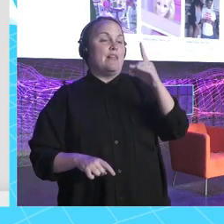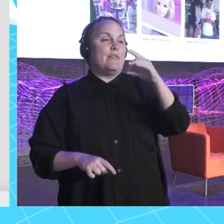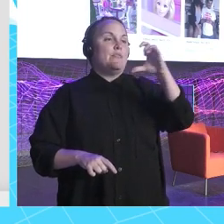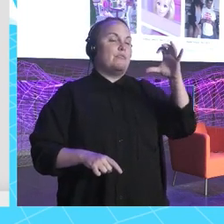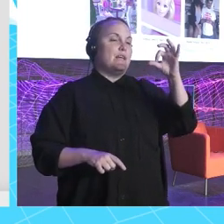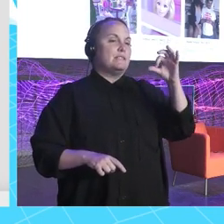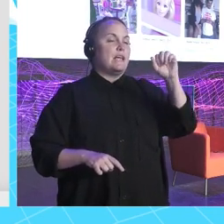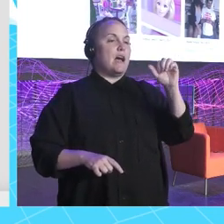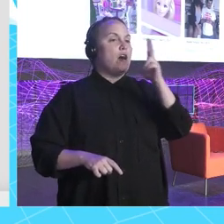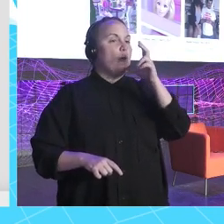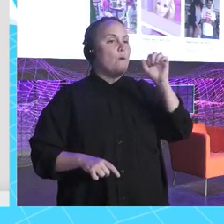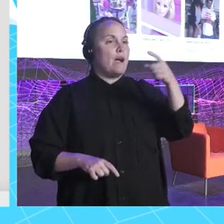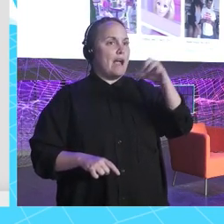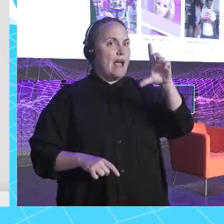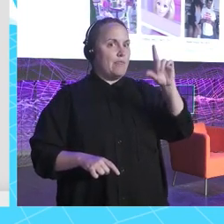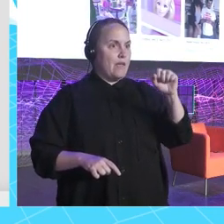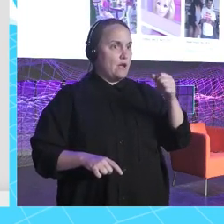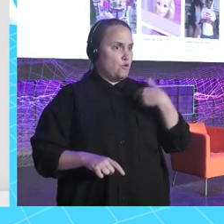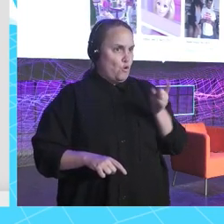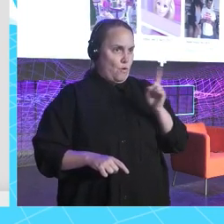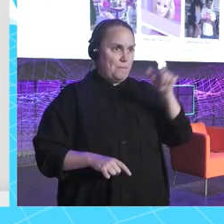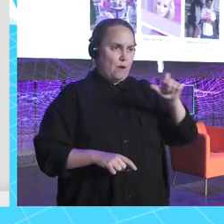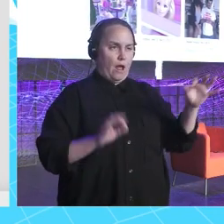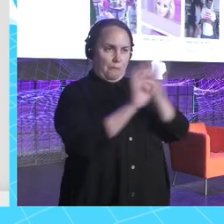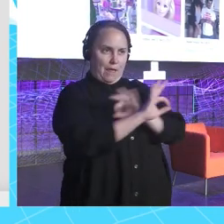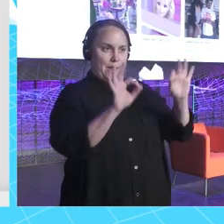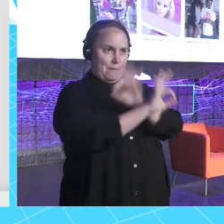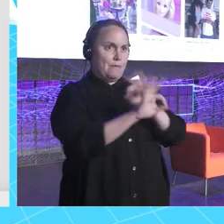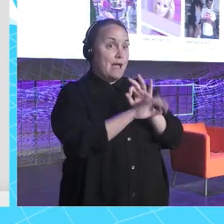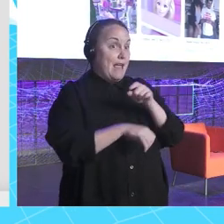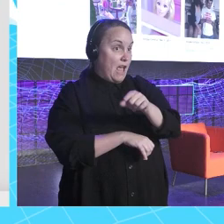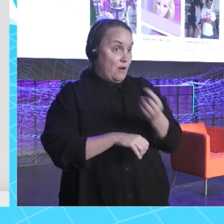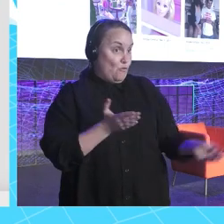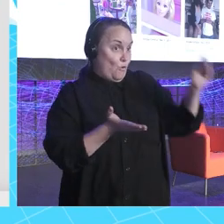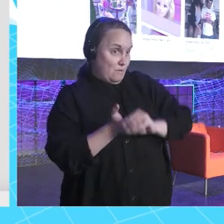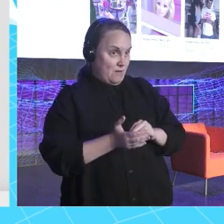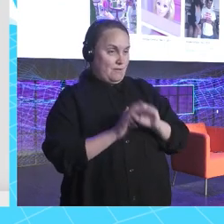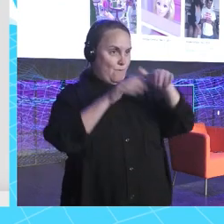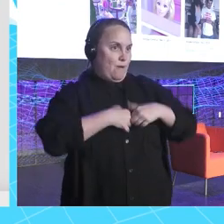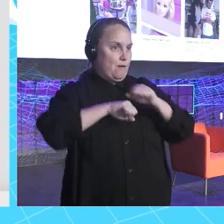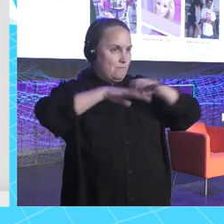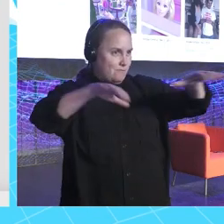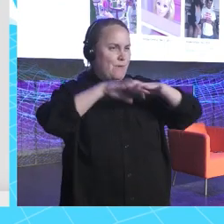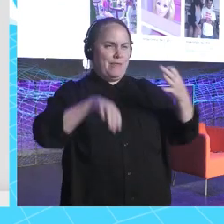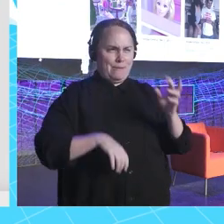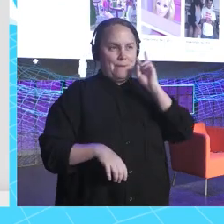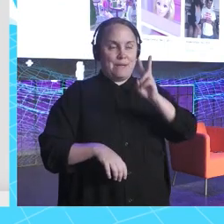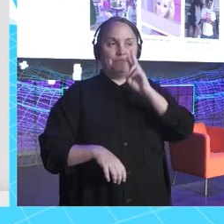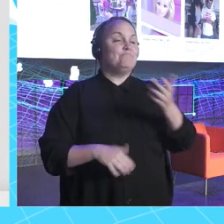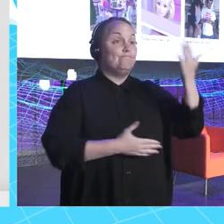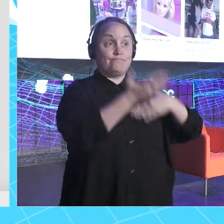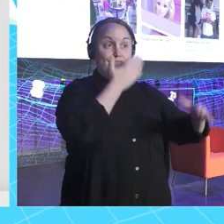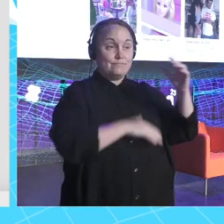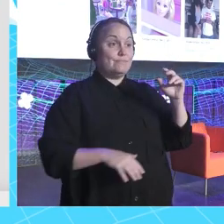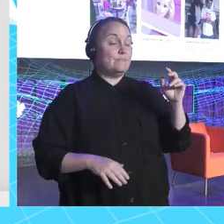ver. Y también doblaba Pocahontas y hablaba de muchas cosas. Y bueno, Vine en su momento era como que te hacías viral, hacerte viral. que la